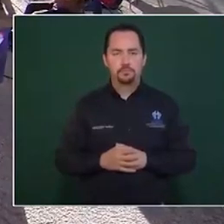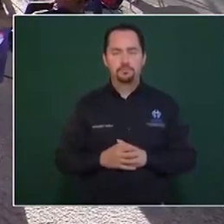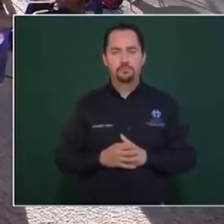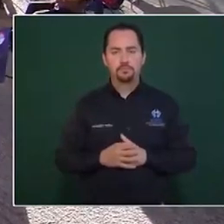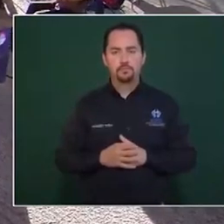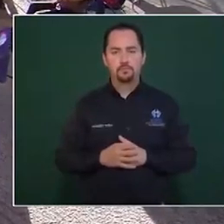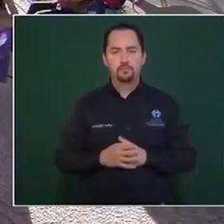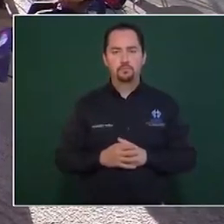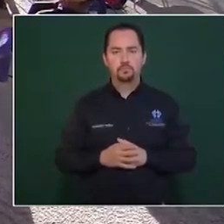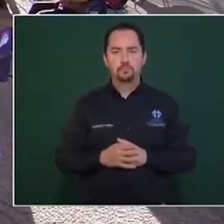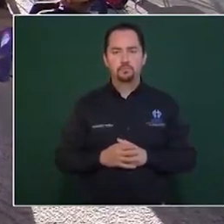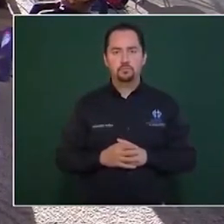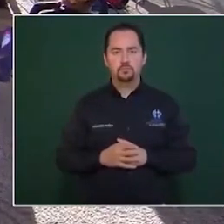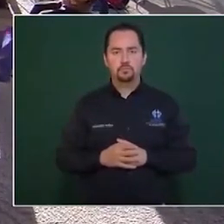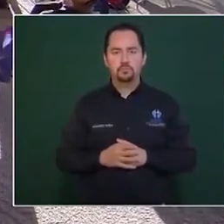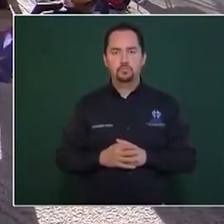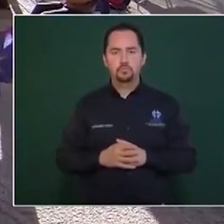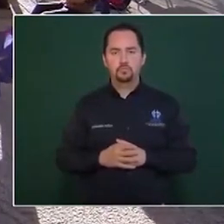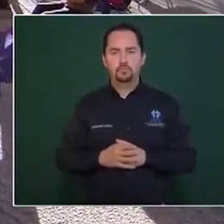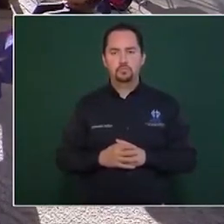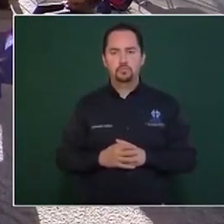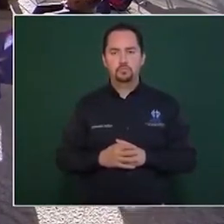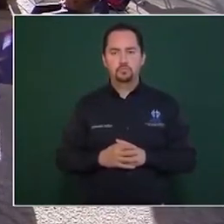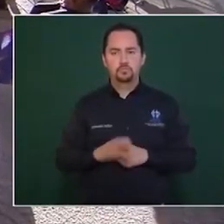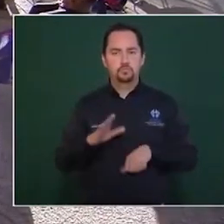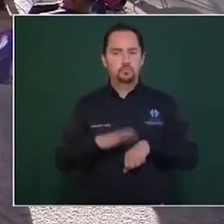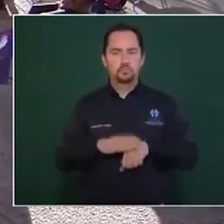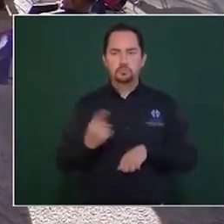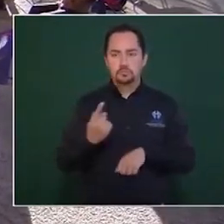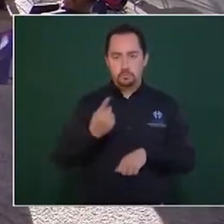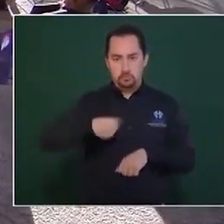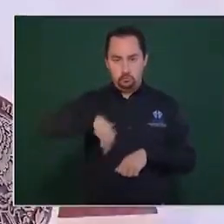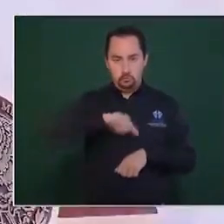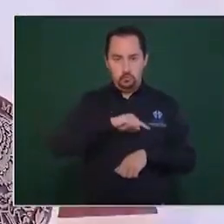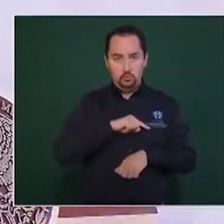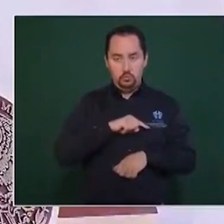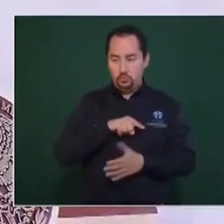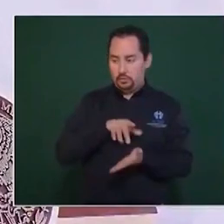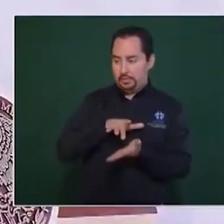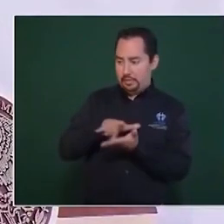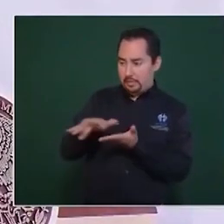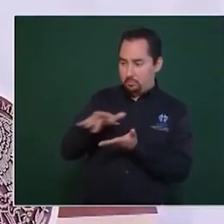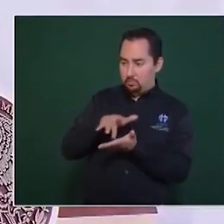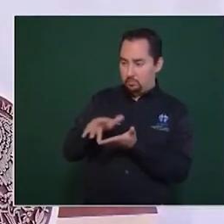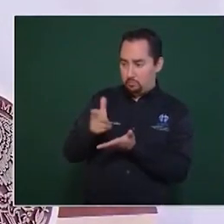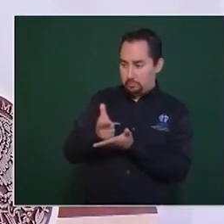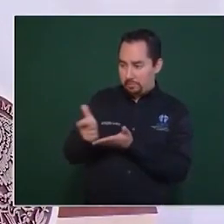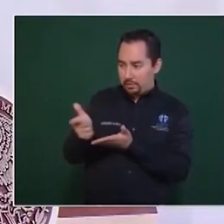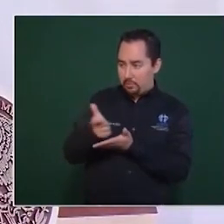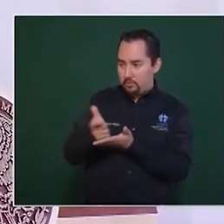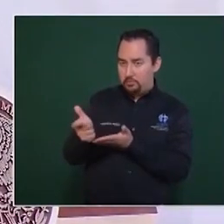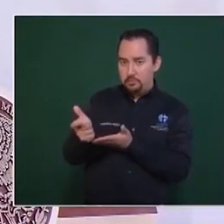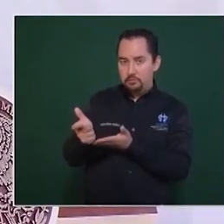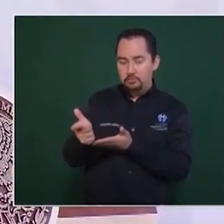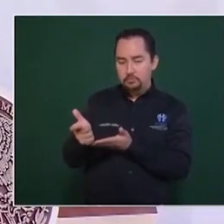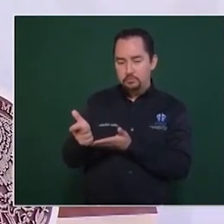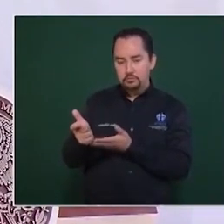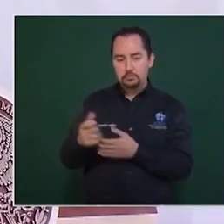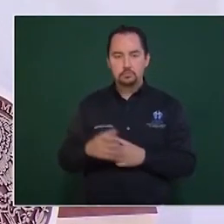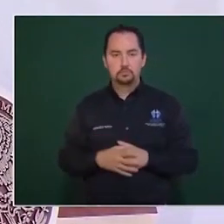estamos subsidiando a los consumidores.